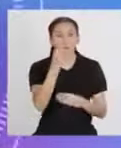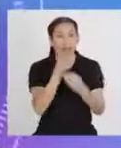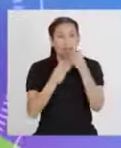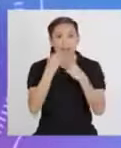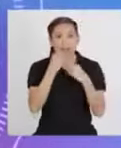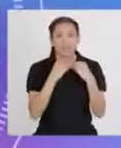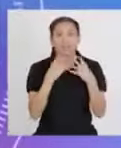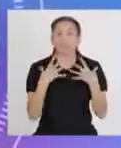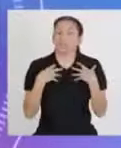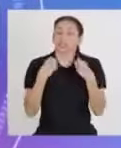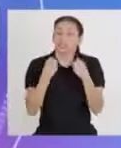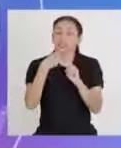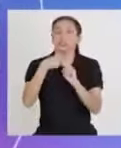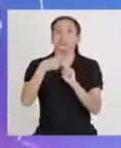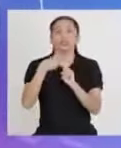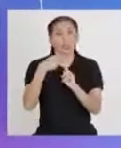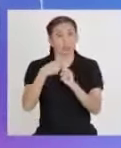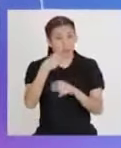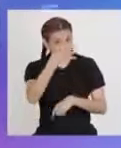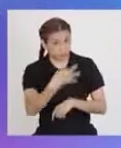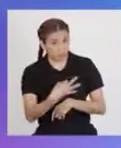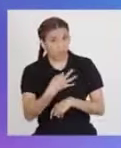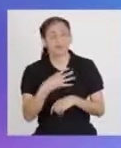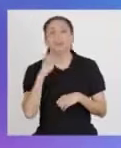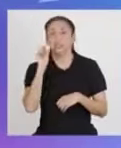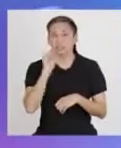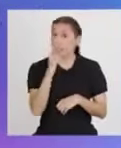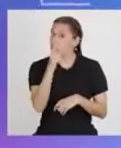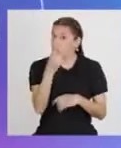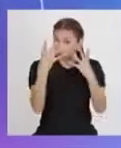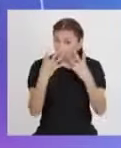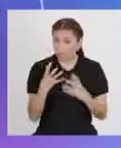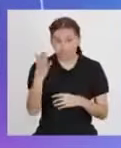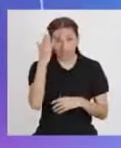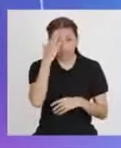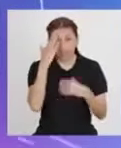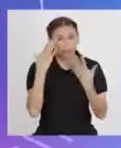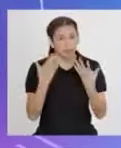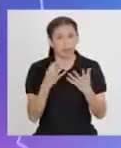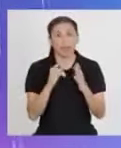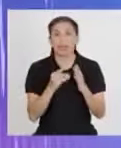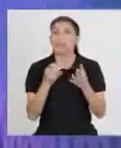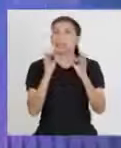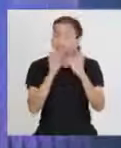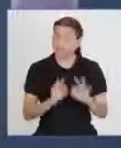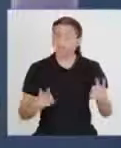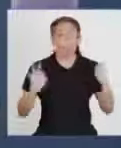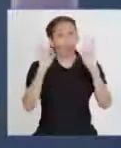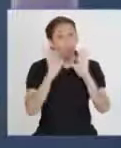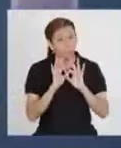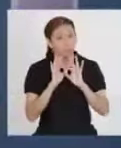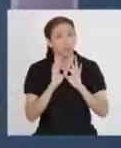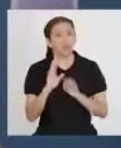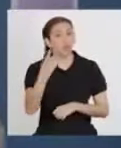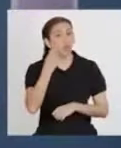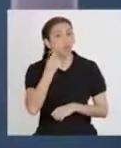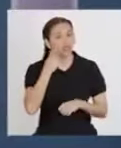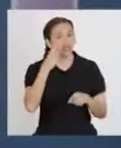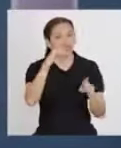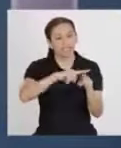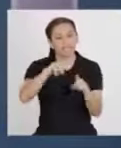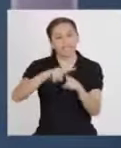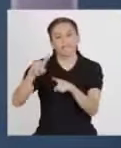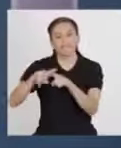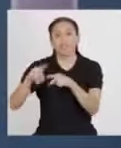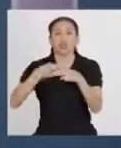alimentación saludable, ¿cierto? Para saber qué debemos consumir, es importante conocer los